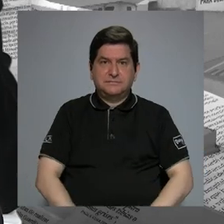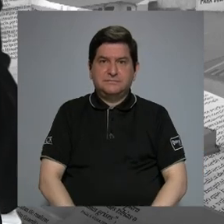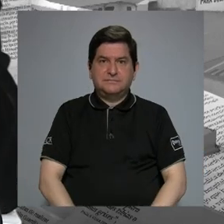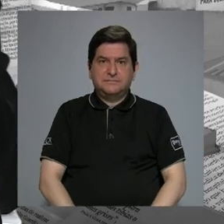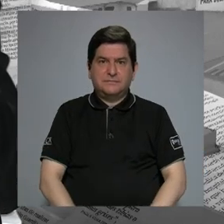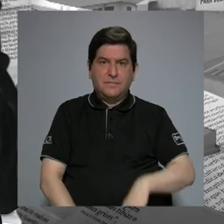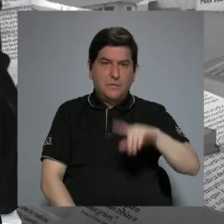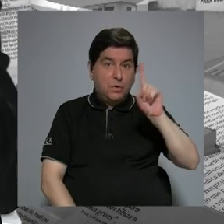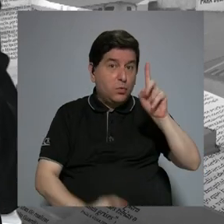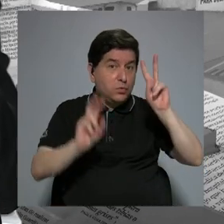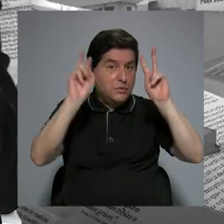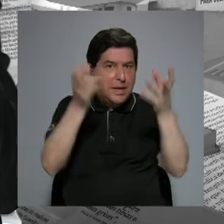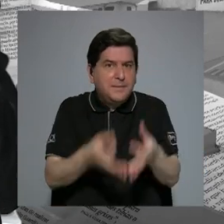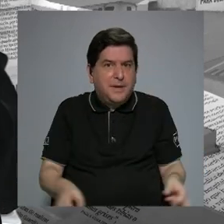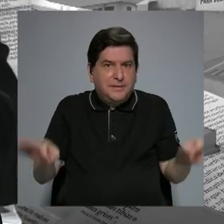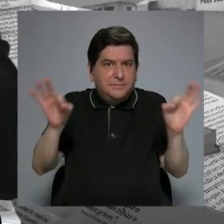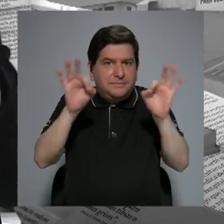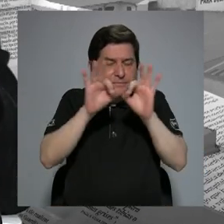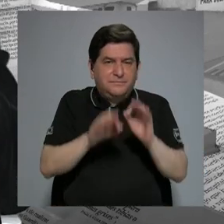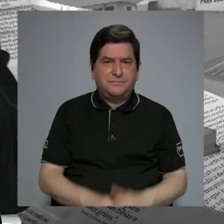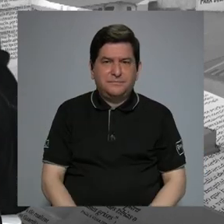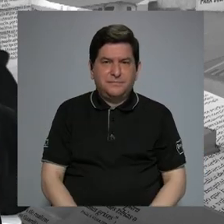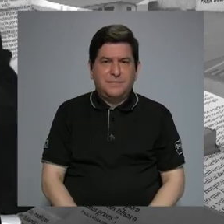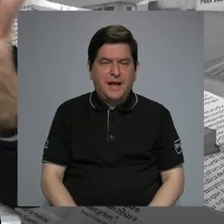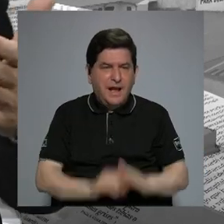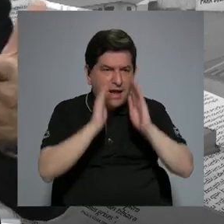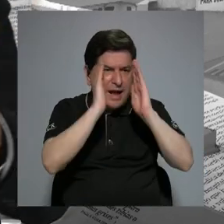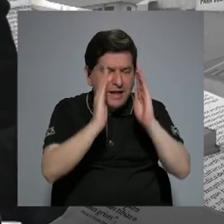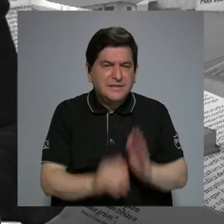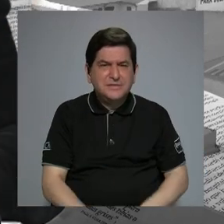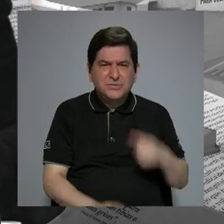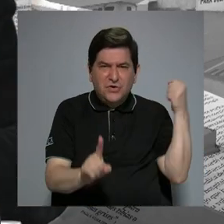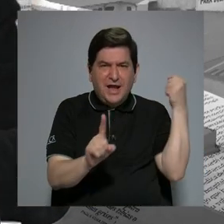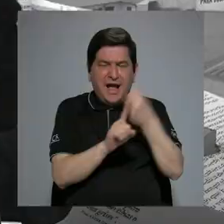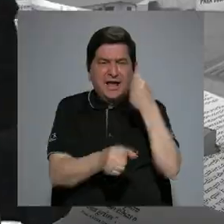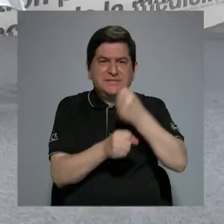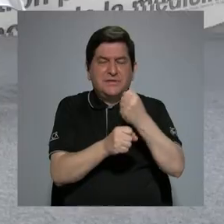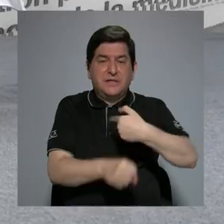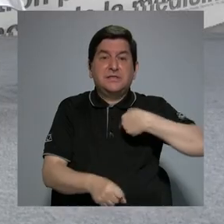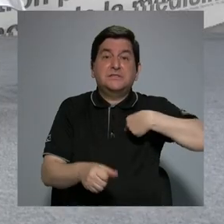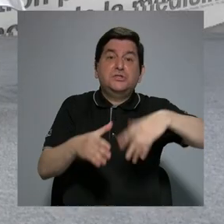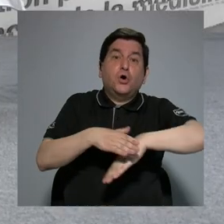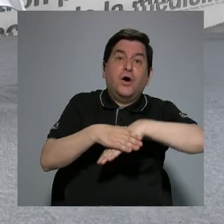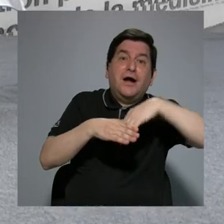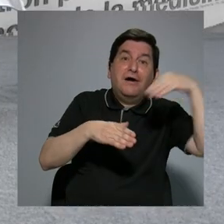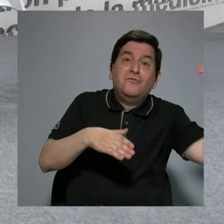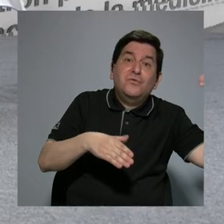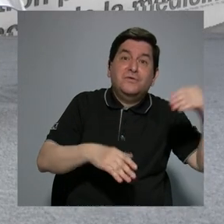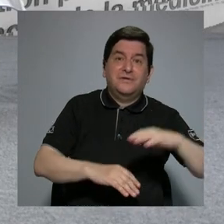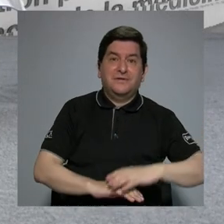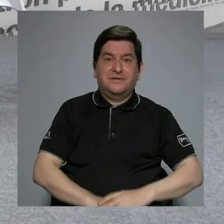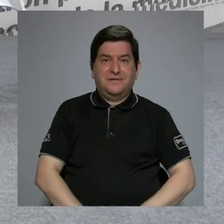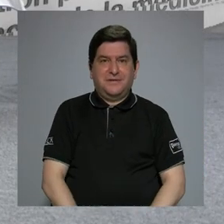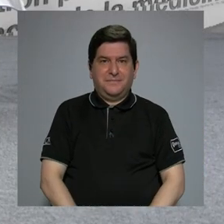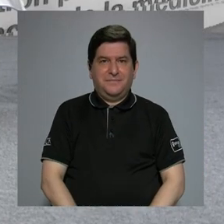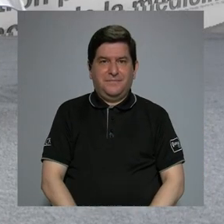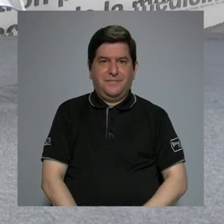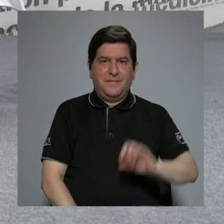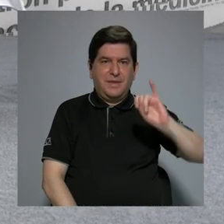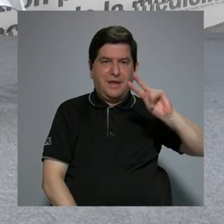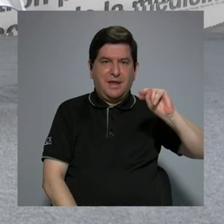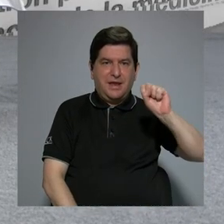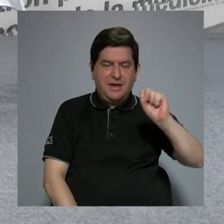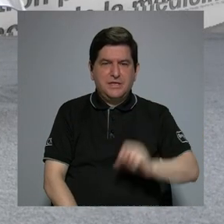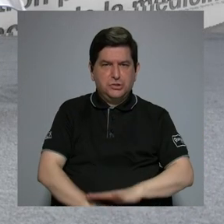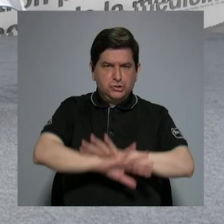uno de los temas claves es quién cubre un accidente laboral cuando estoy fuera. Bueno, el INSS, de una manera